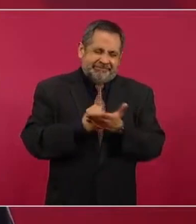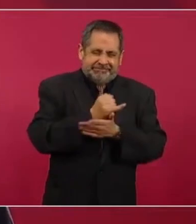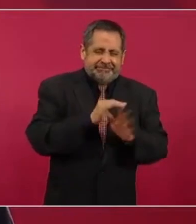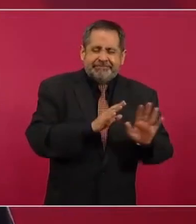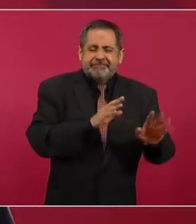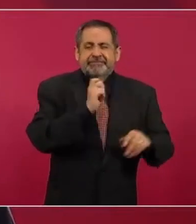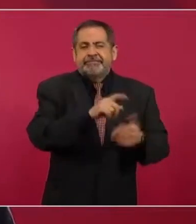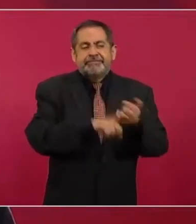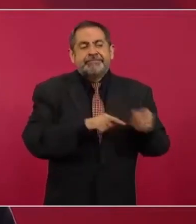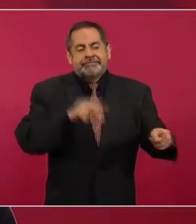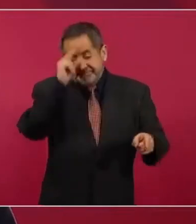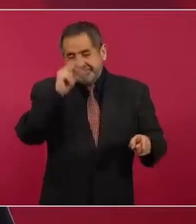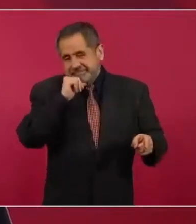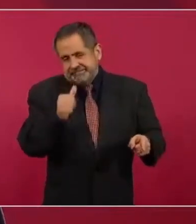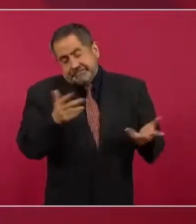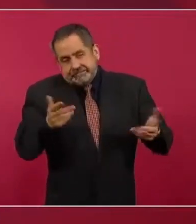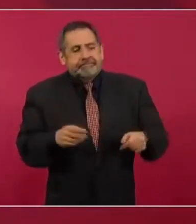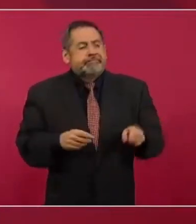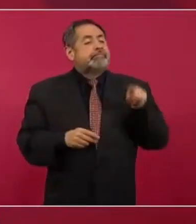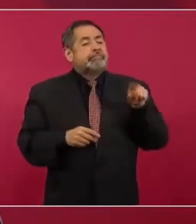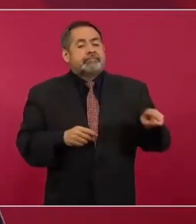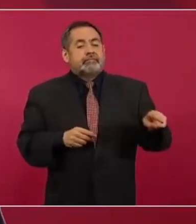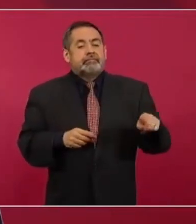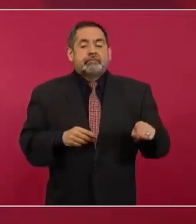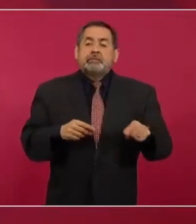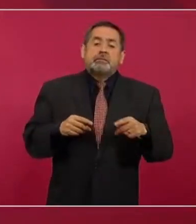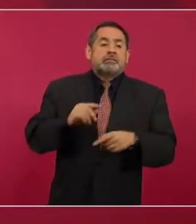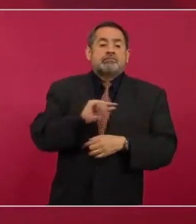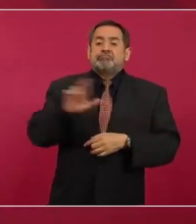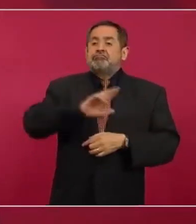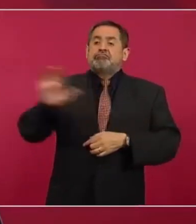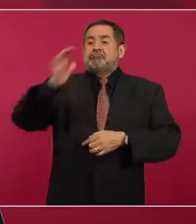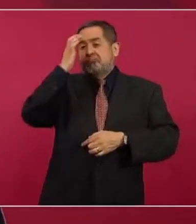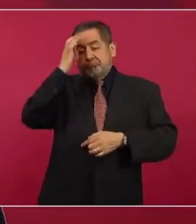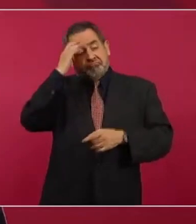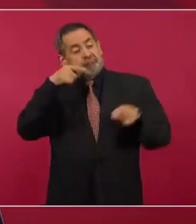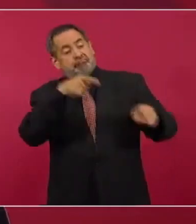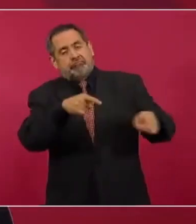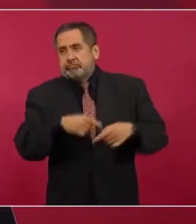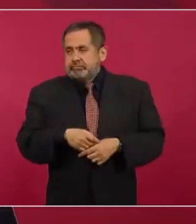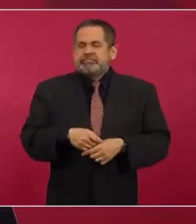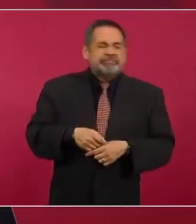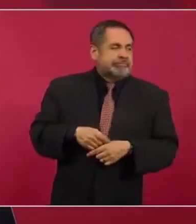sino porque tienen fama y son golpeadores para defender